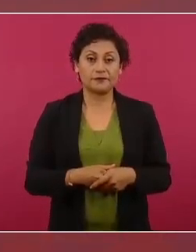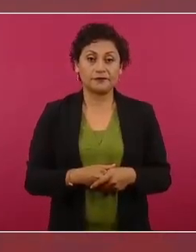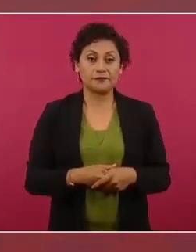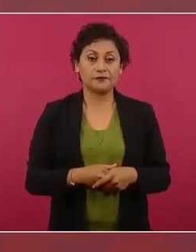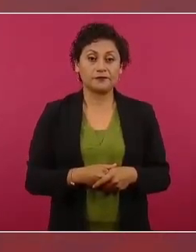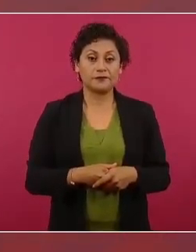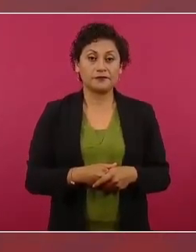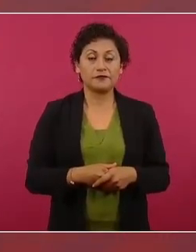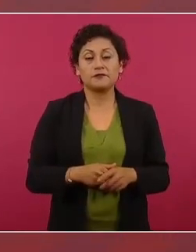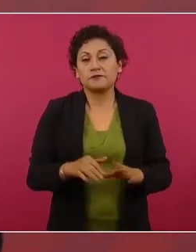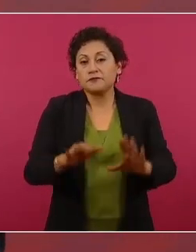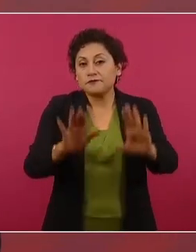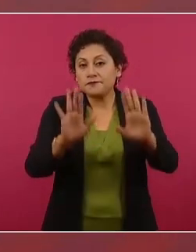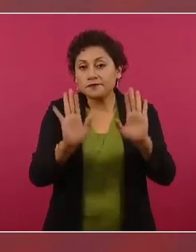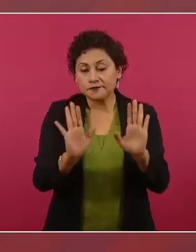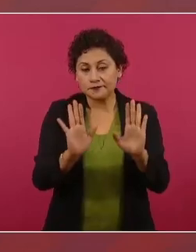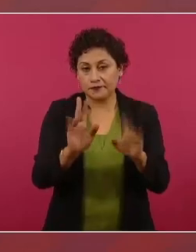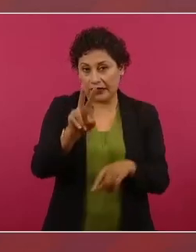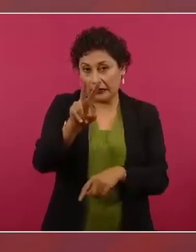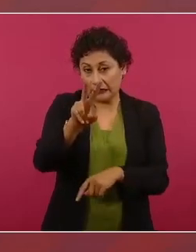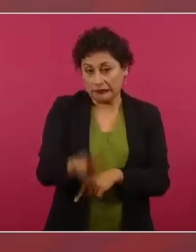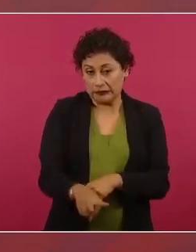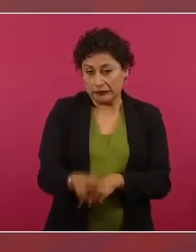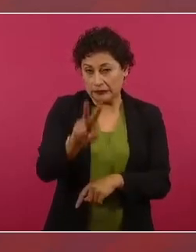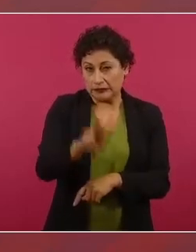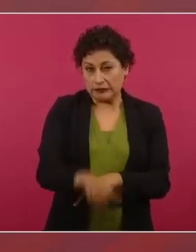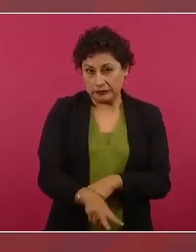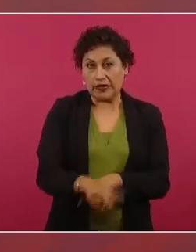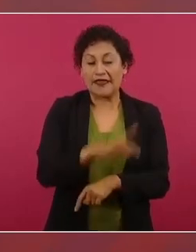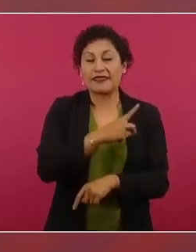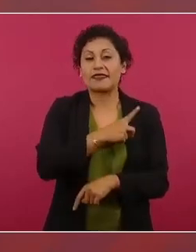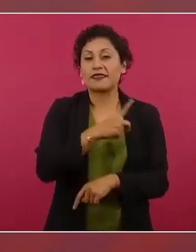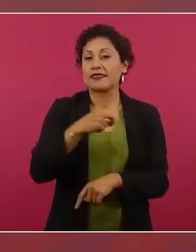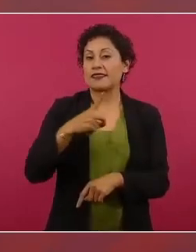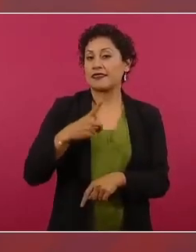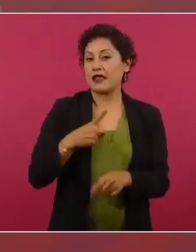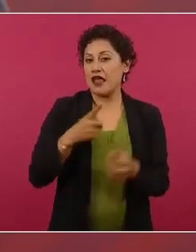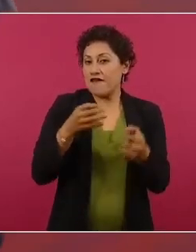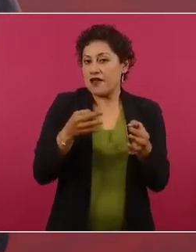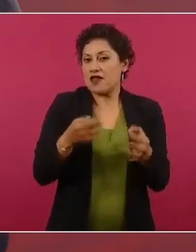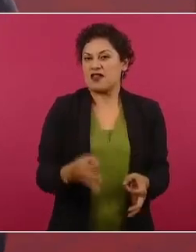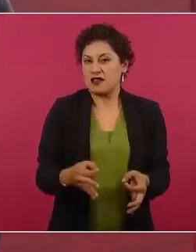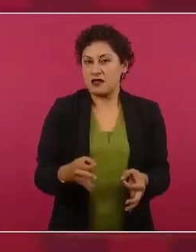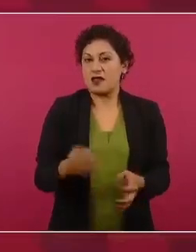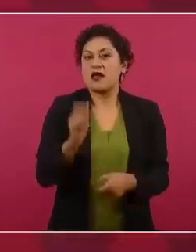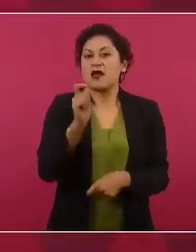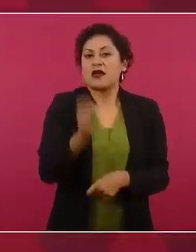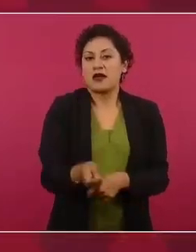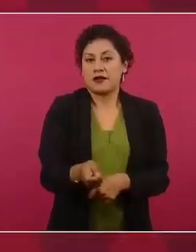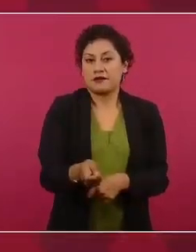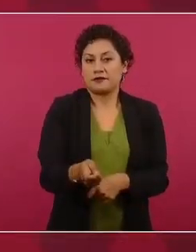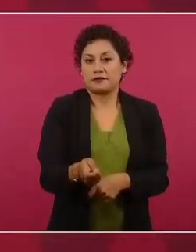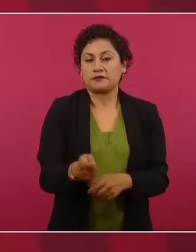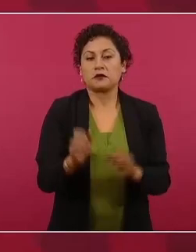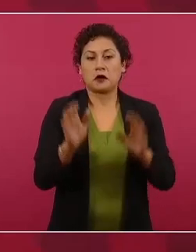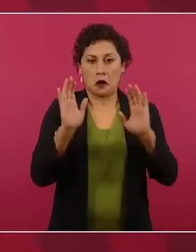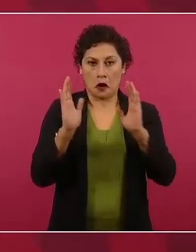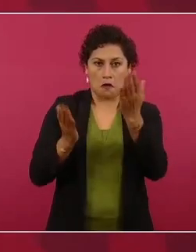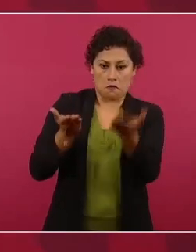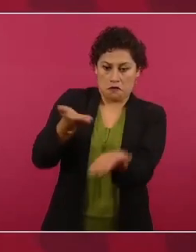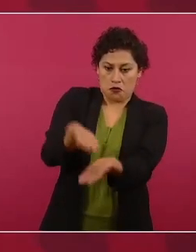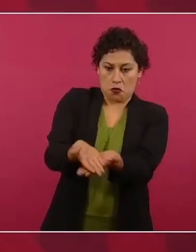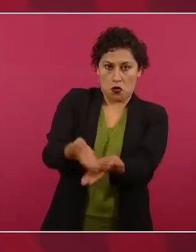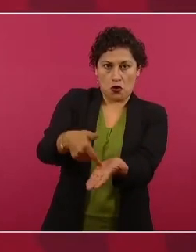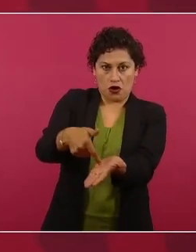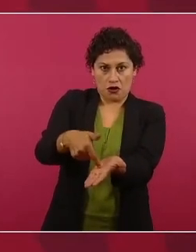idealmente, bueno, primero que se proponga la